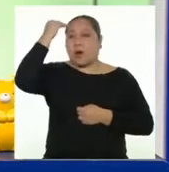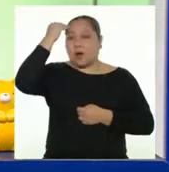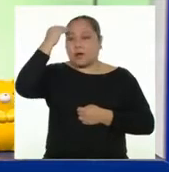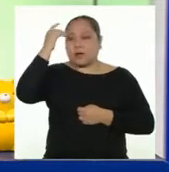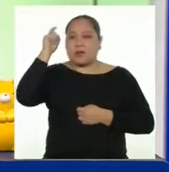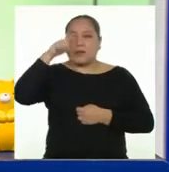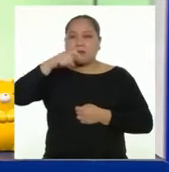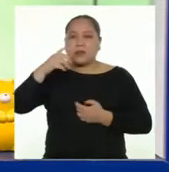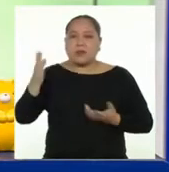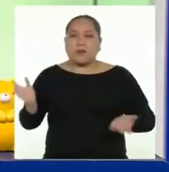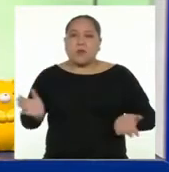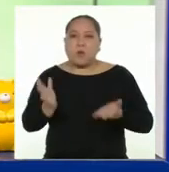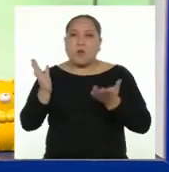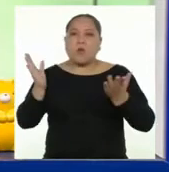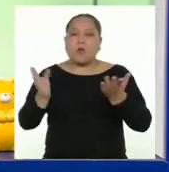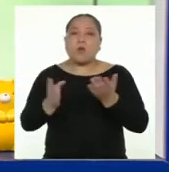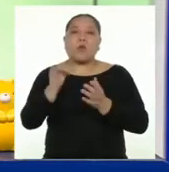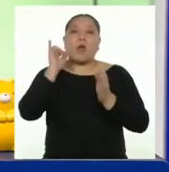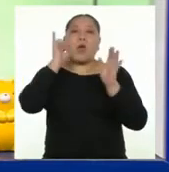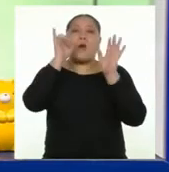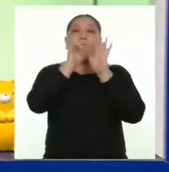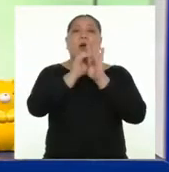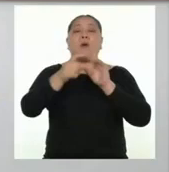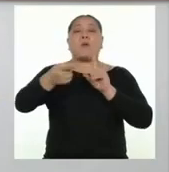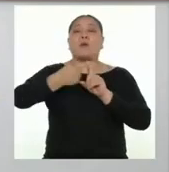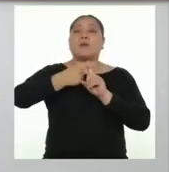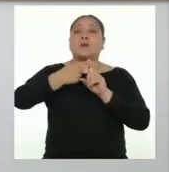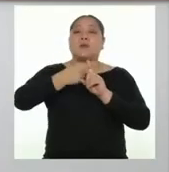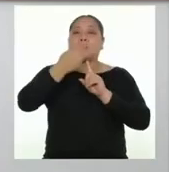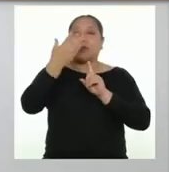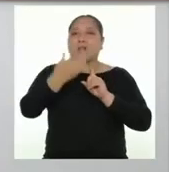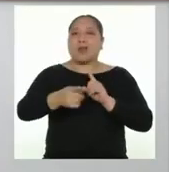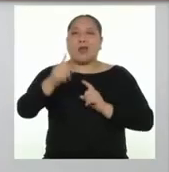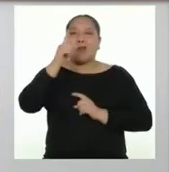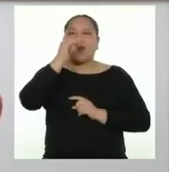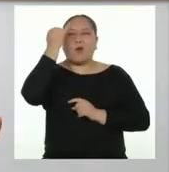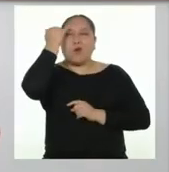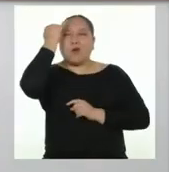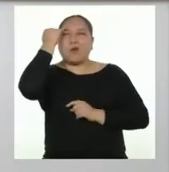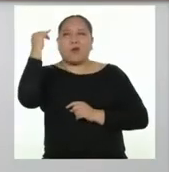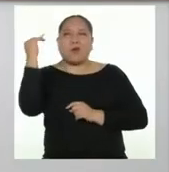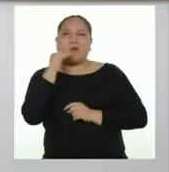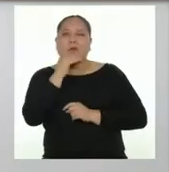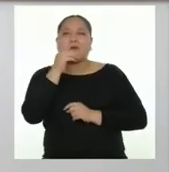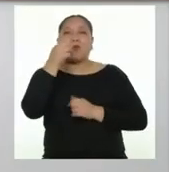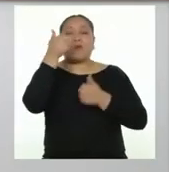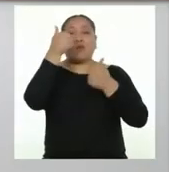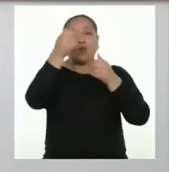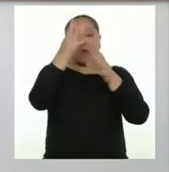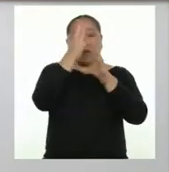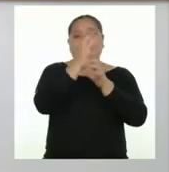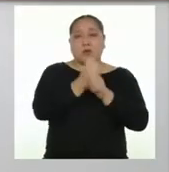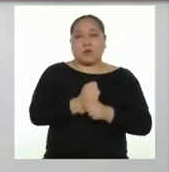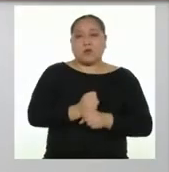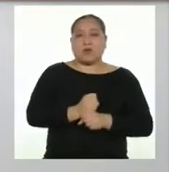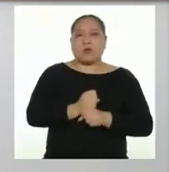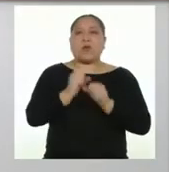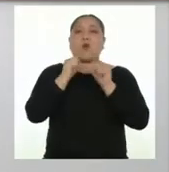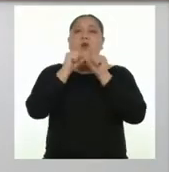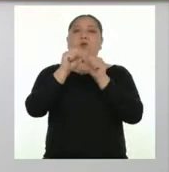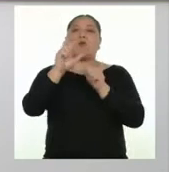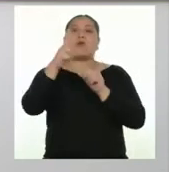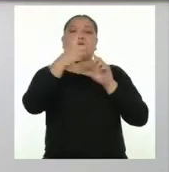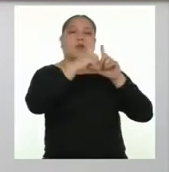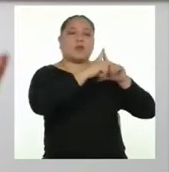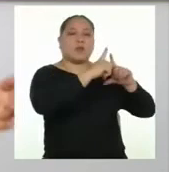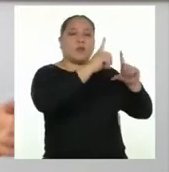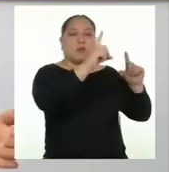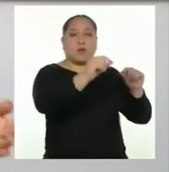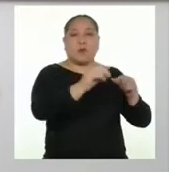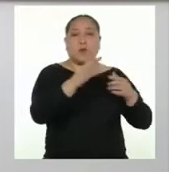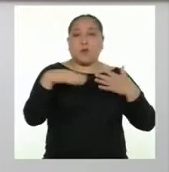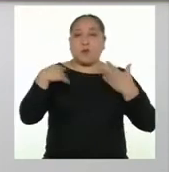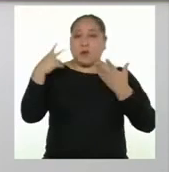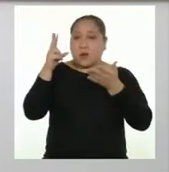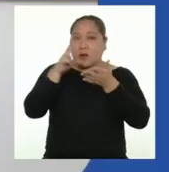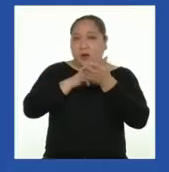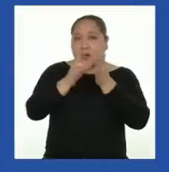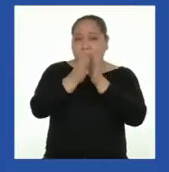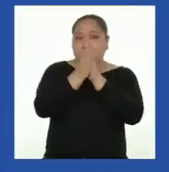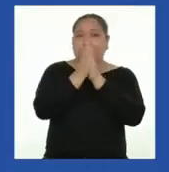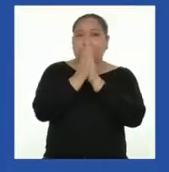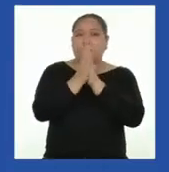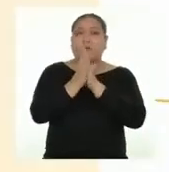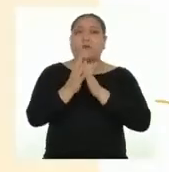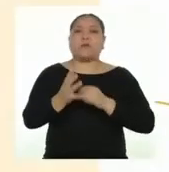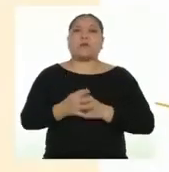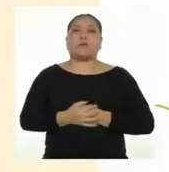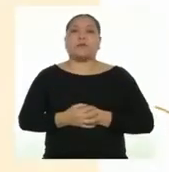positiva de ellas, sin estereotipos ni violencia. Creo que es un muy buen resumen, Yanira. Continuemos con el tercer párrafo. ¿Podrías leerlo, por